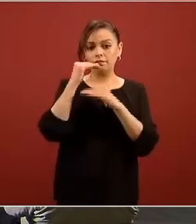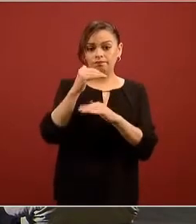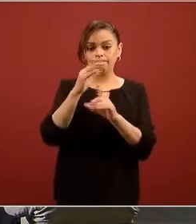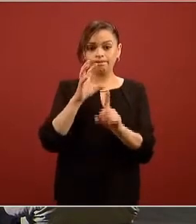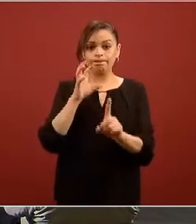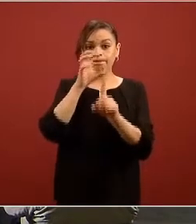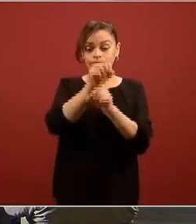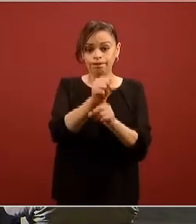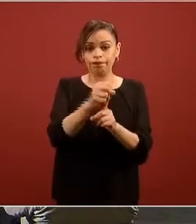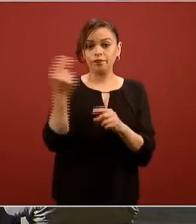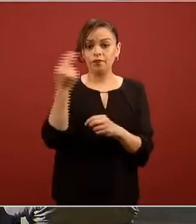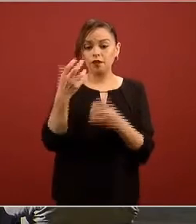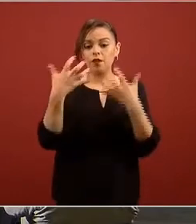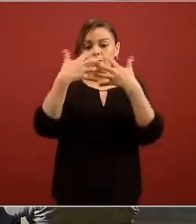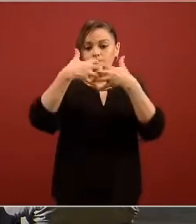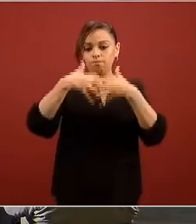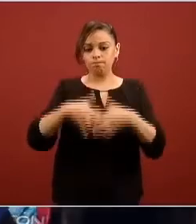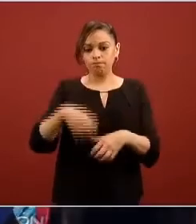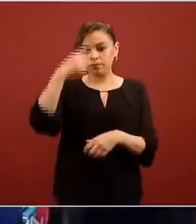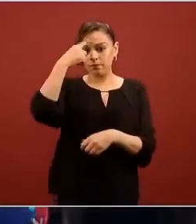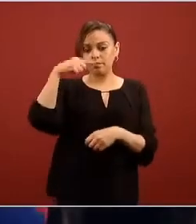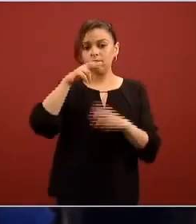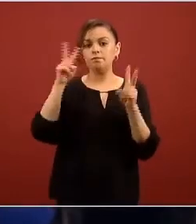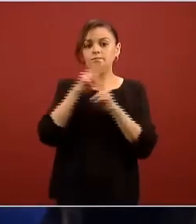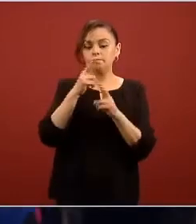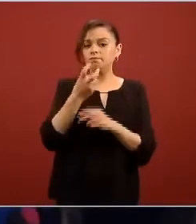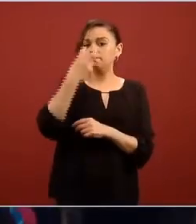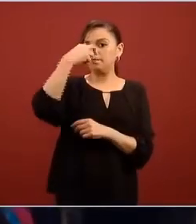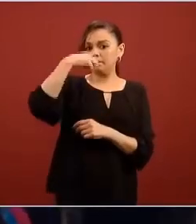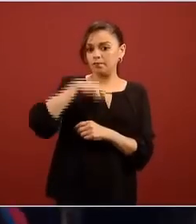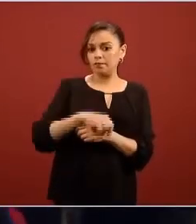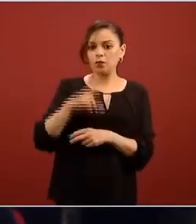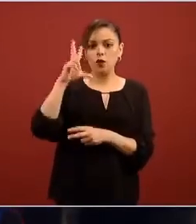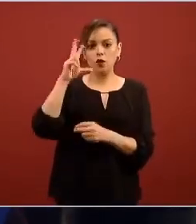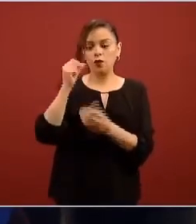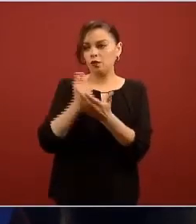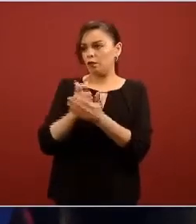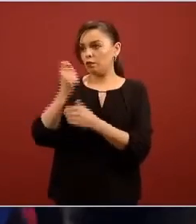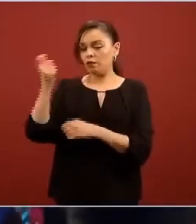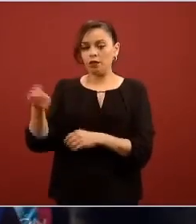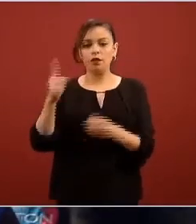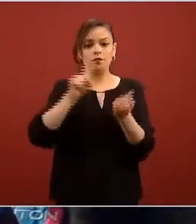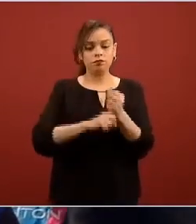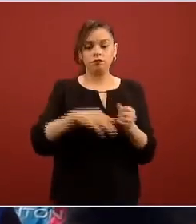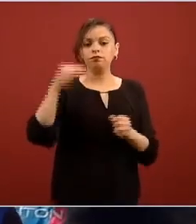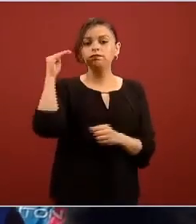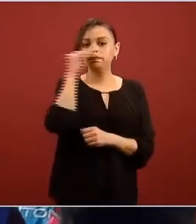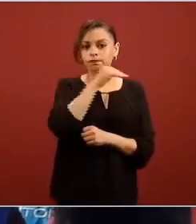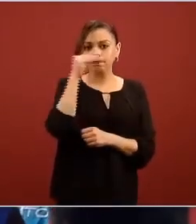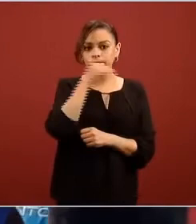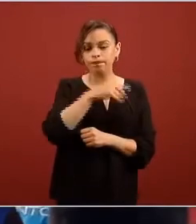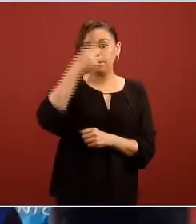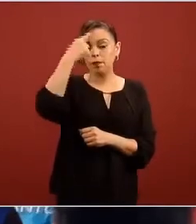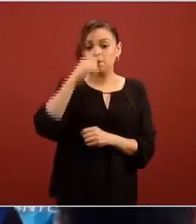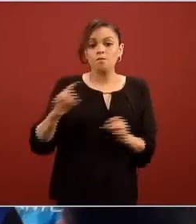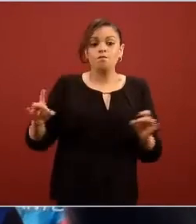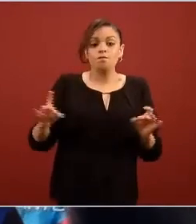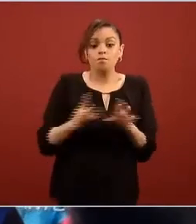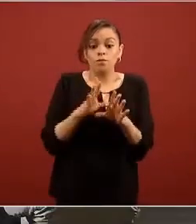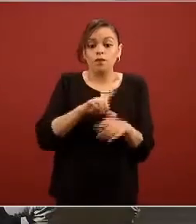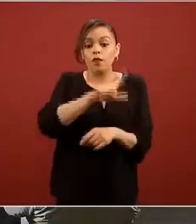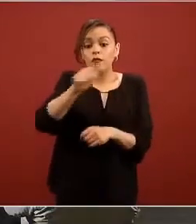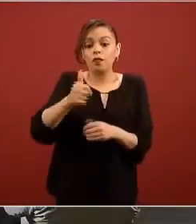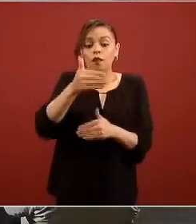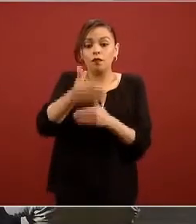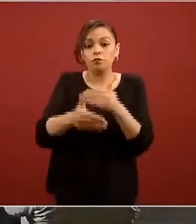ventiladores invasivos en México sin fines de lucro para hacer frente a las necesidades adicionales que tiene